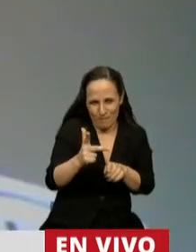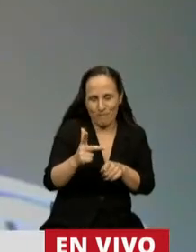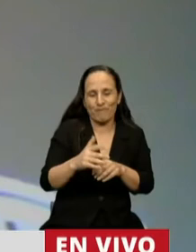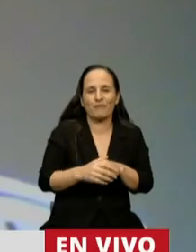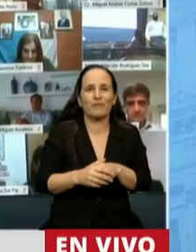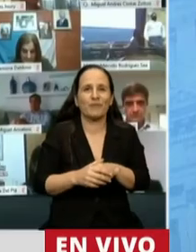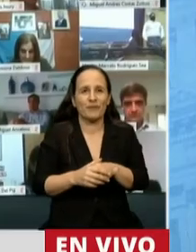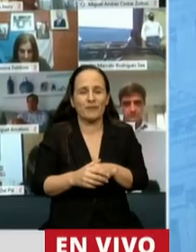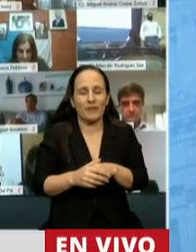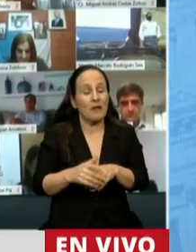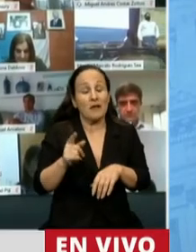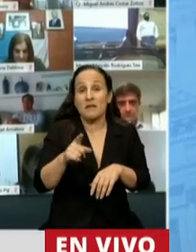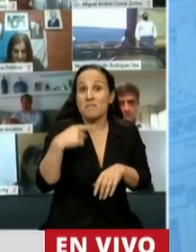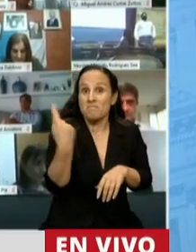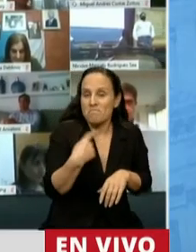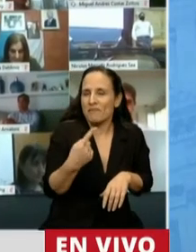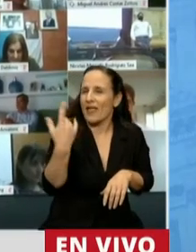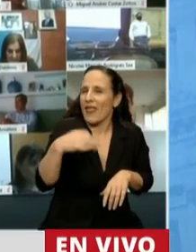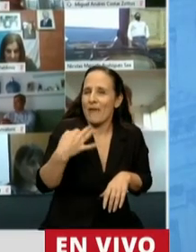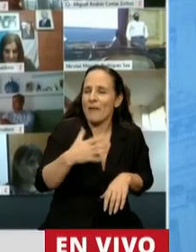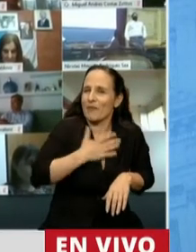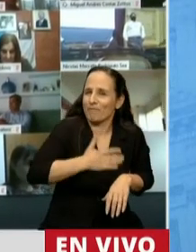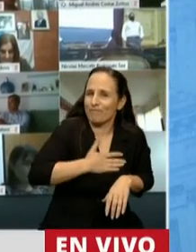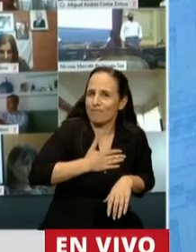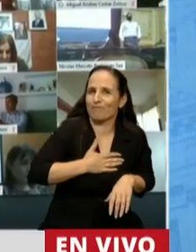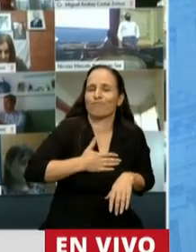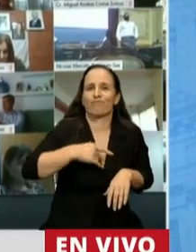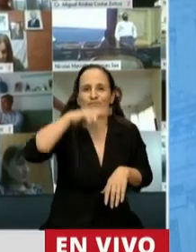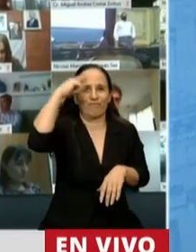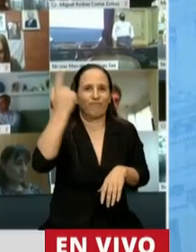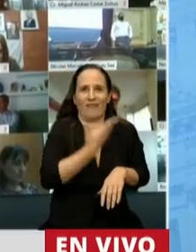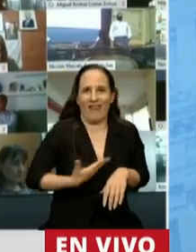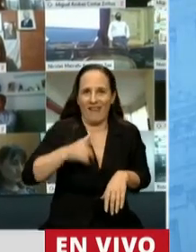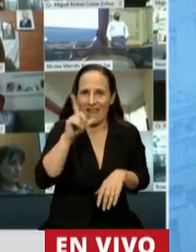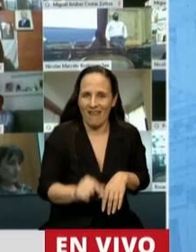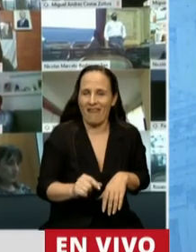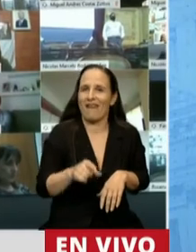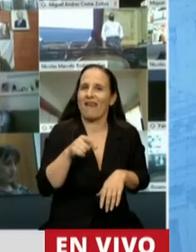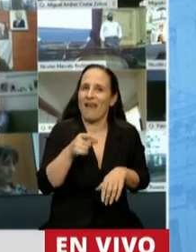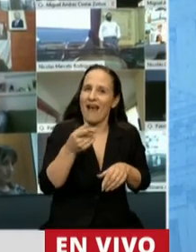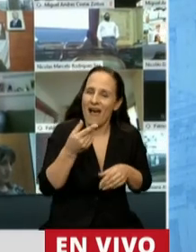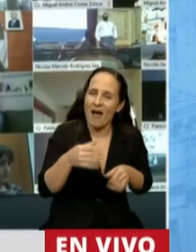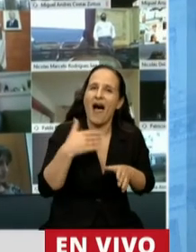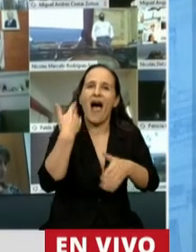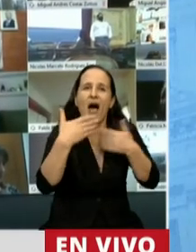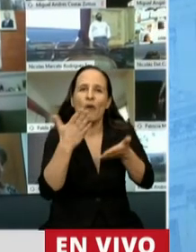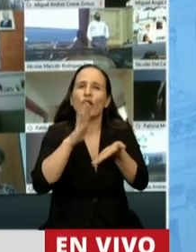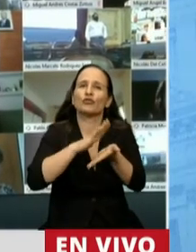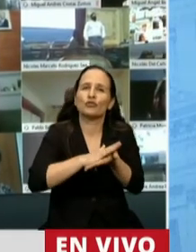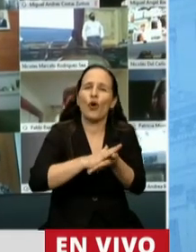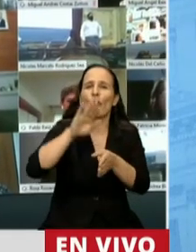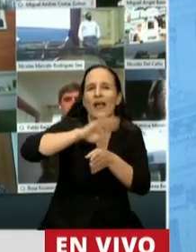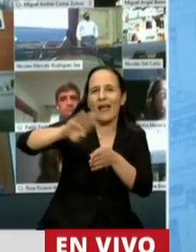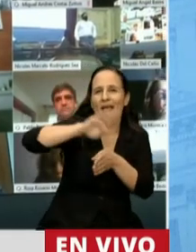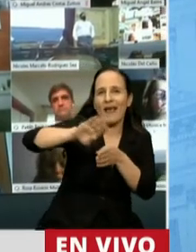seguramente tenemos que celebrar que el Estado Nacional empiece también a hablar del pago de la